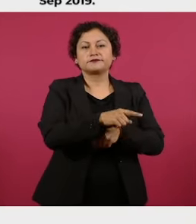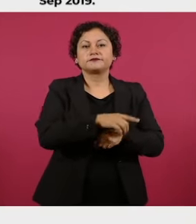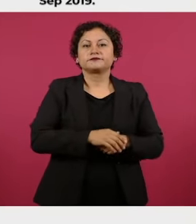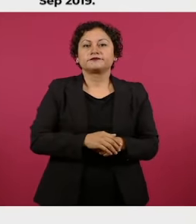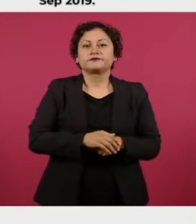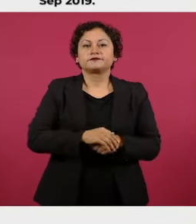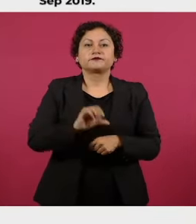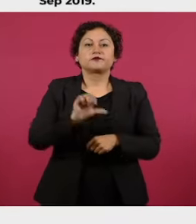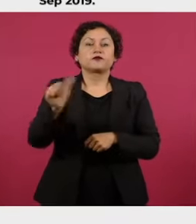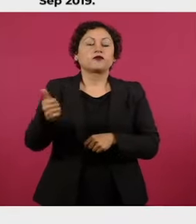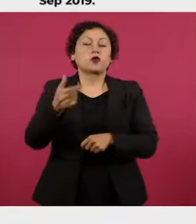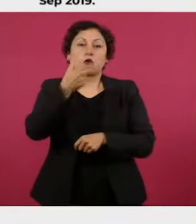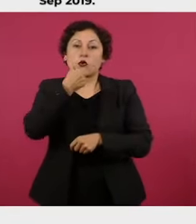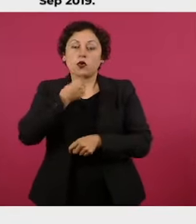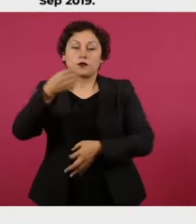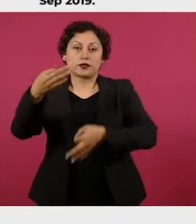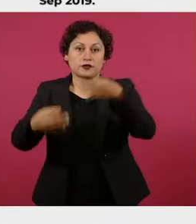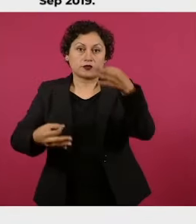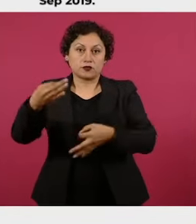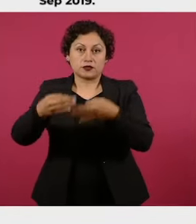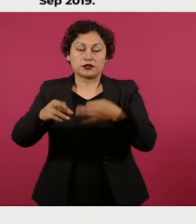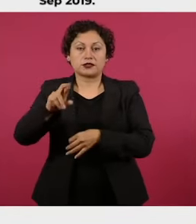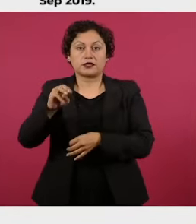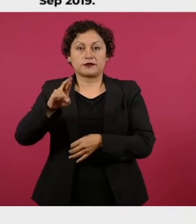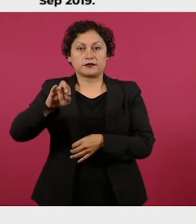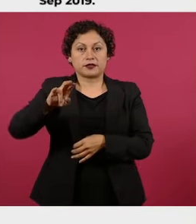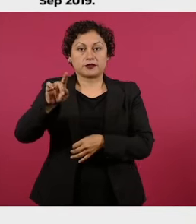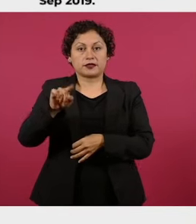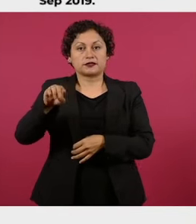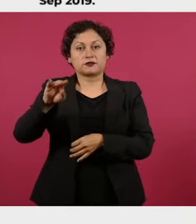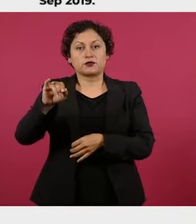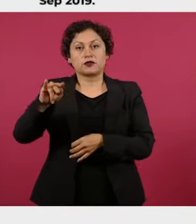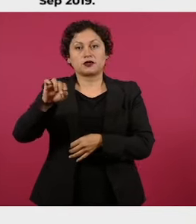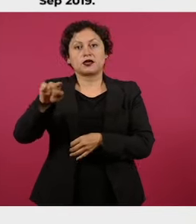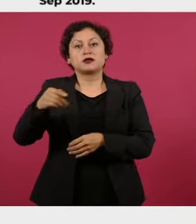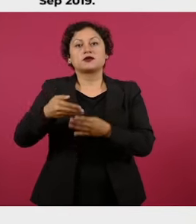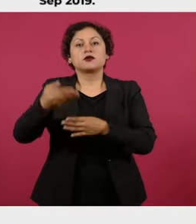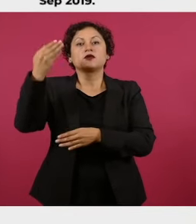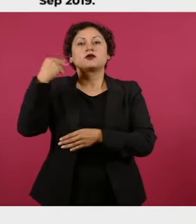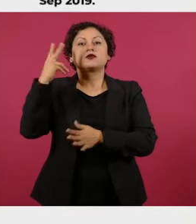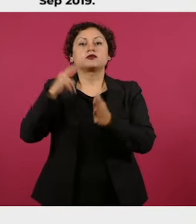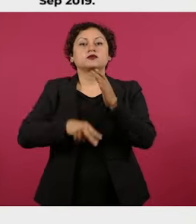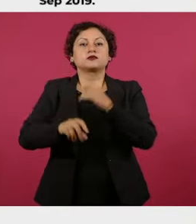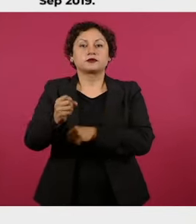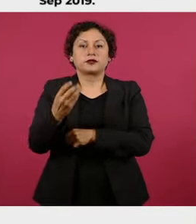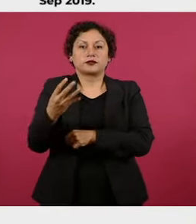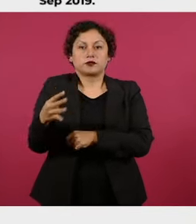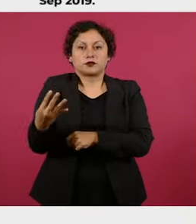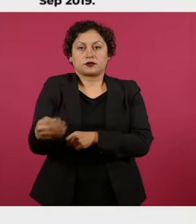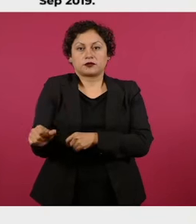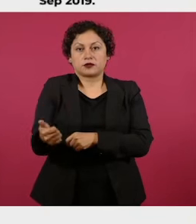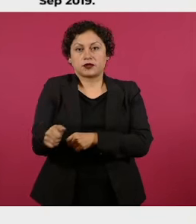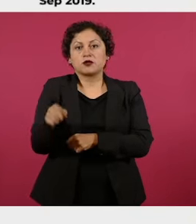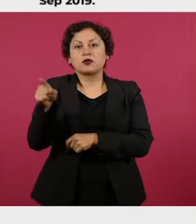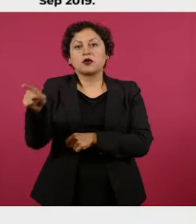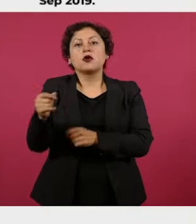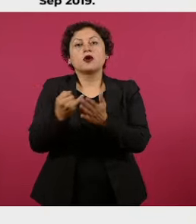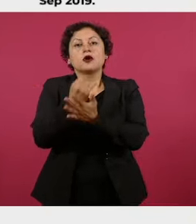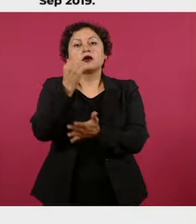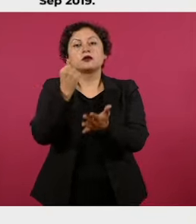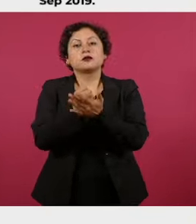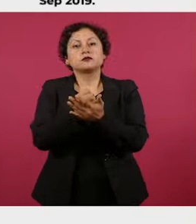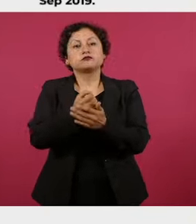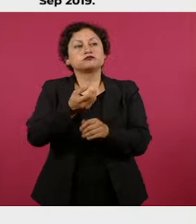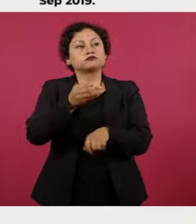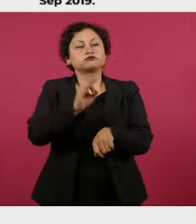Ramírez Montaño, el 14 de agosto del 24, emitió un fallo absolutorio en favor de Juan Antonio